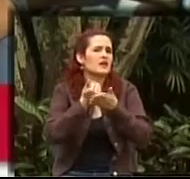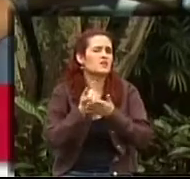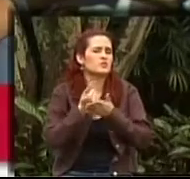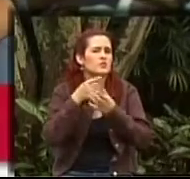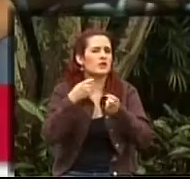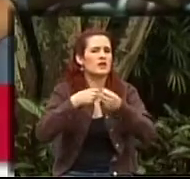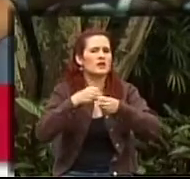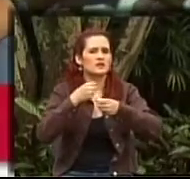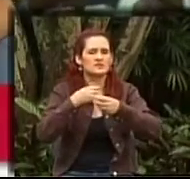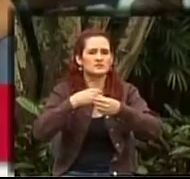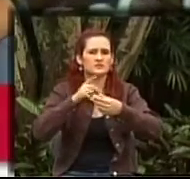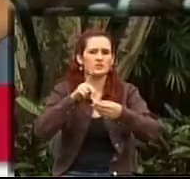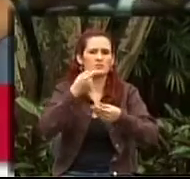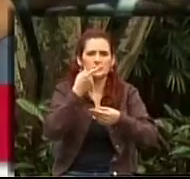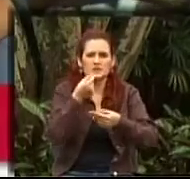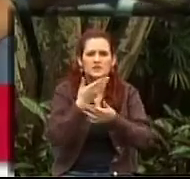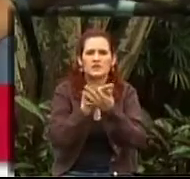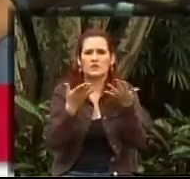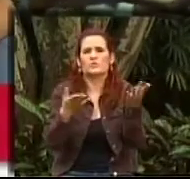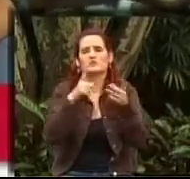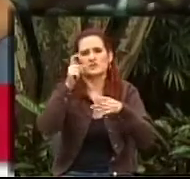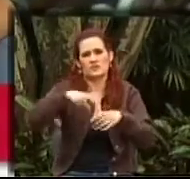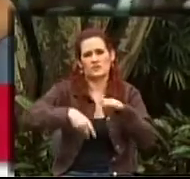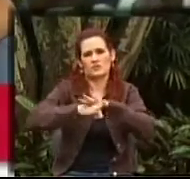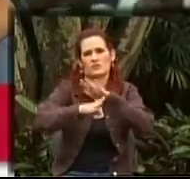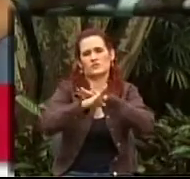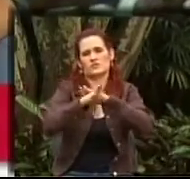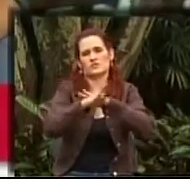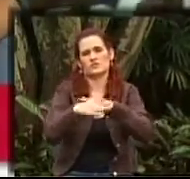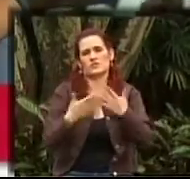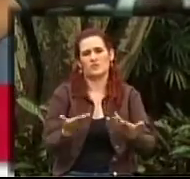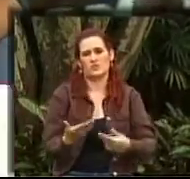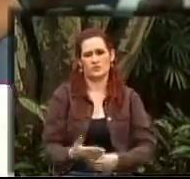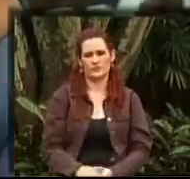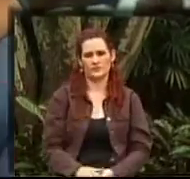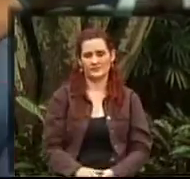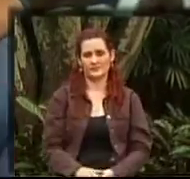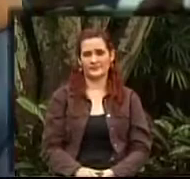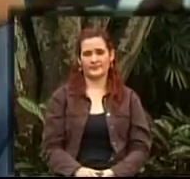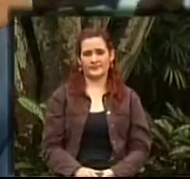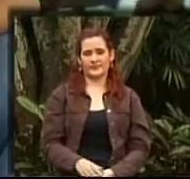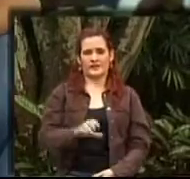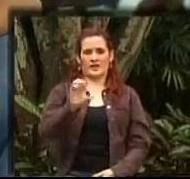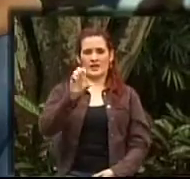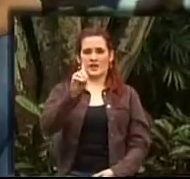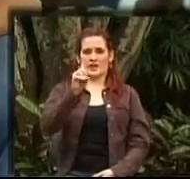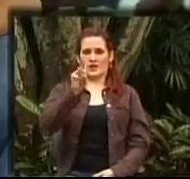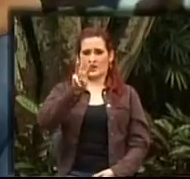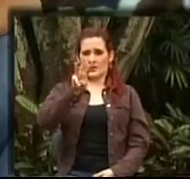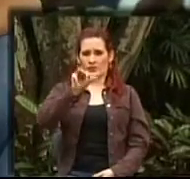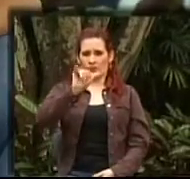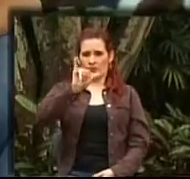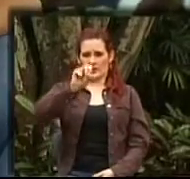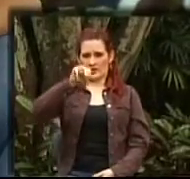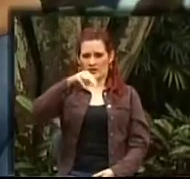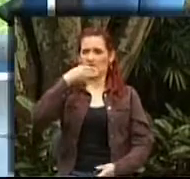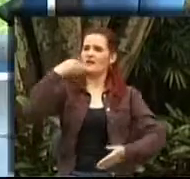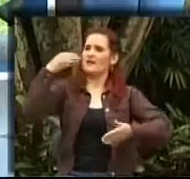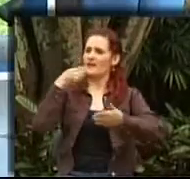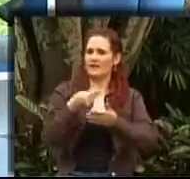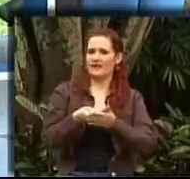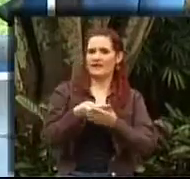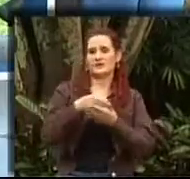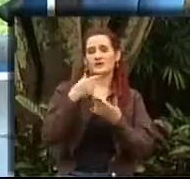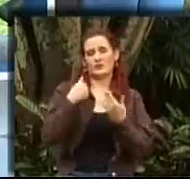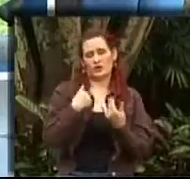el tratamiento que debo seguir. Gracias, Edwin. Desde San Antonio de Prado, Corregimiento de Medellín. ¿Podemos orientarlo de alguna manera, doctora